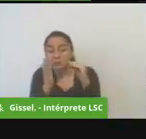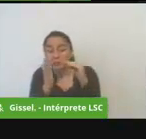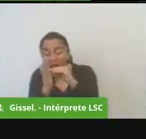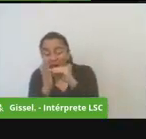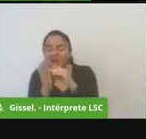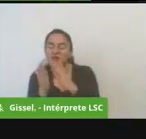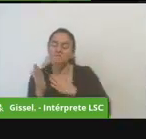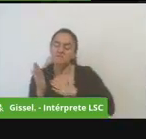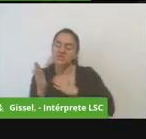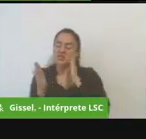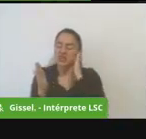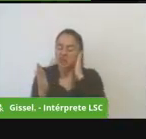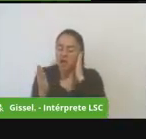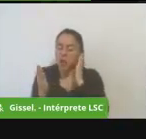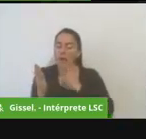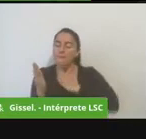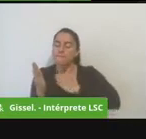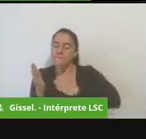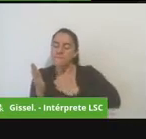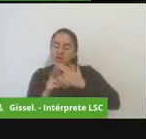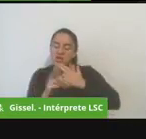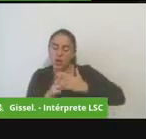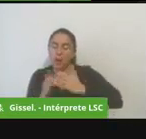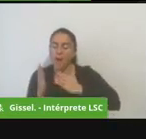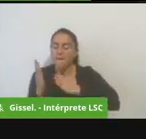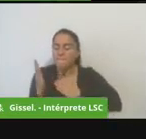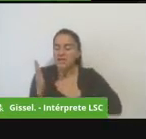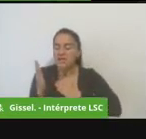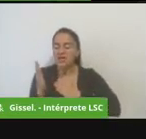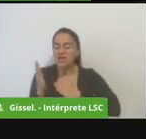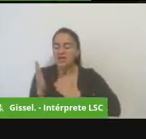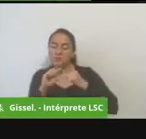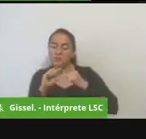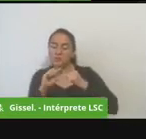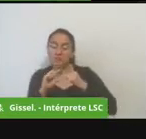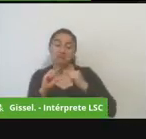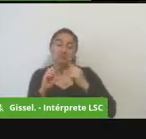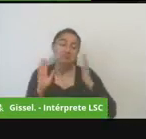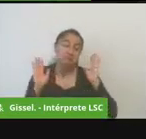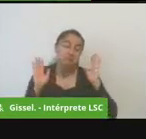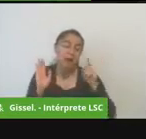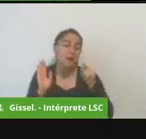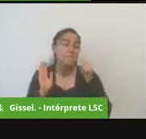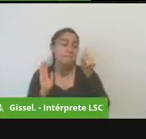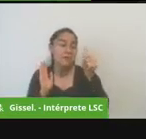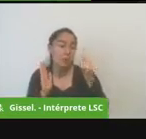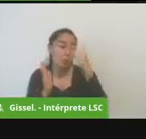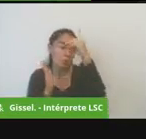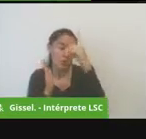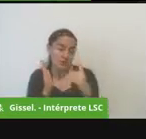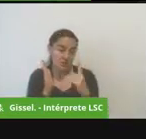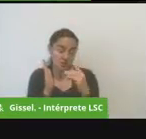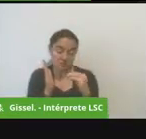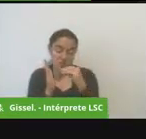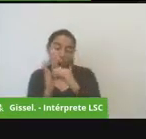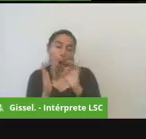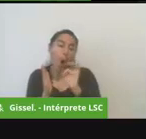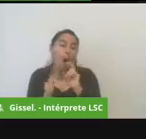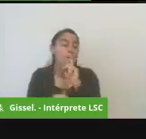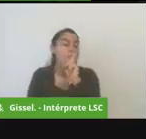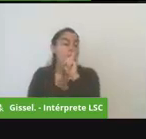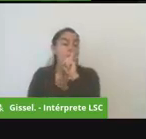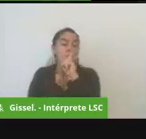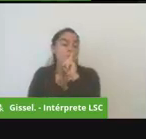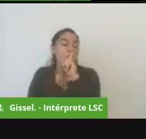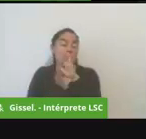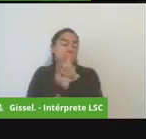personales o si no ustedes pueden decidir enviar esta información como anónima y para eso van